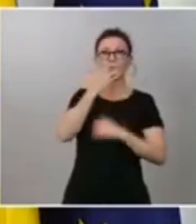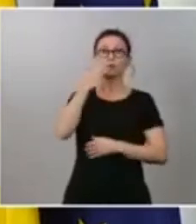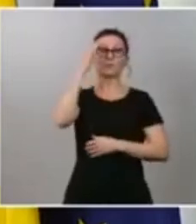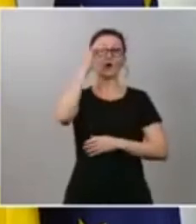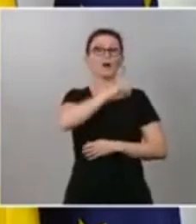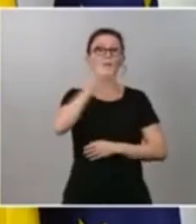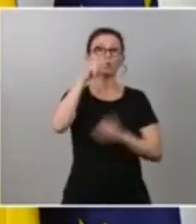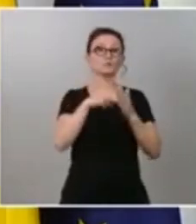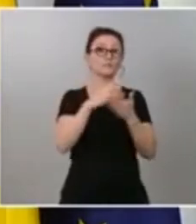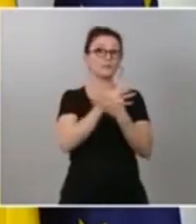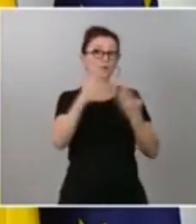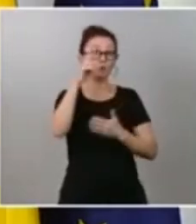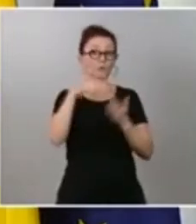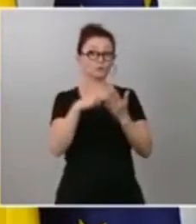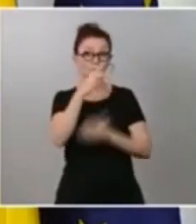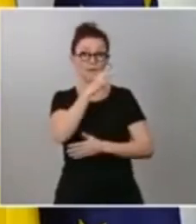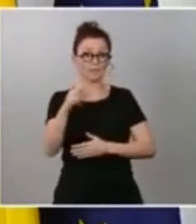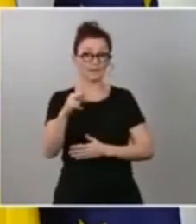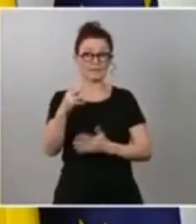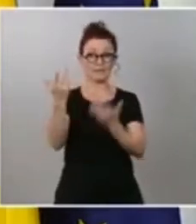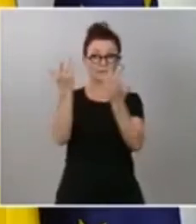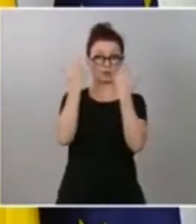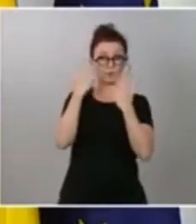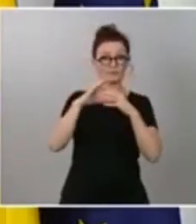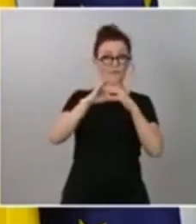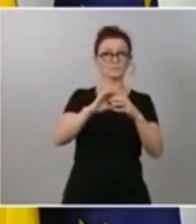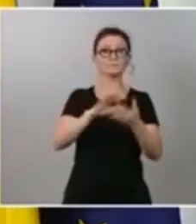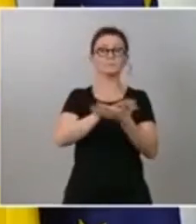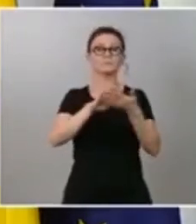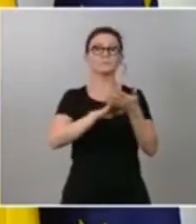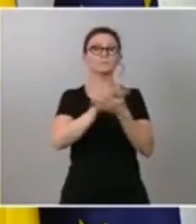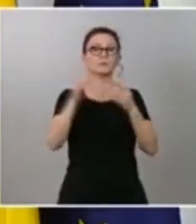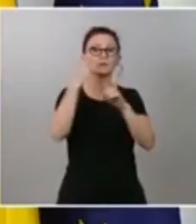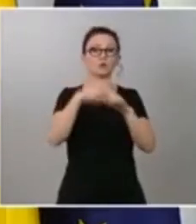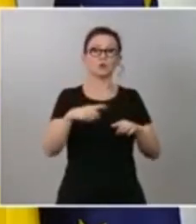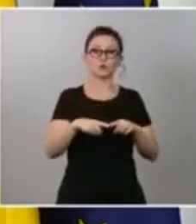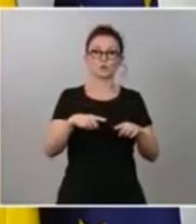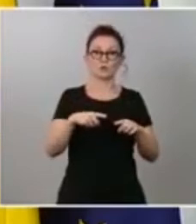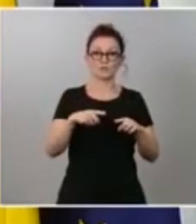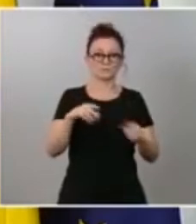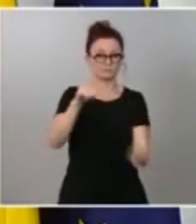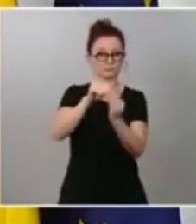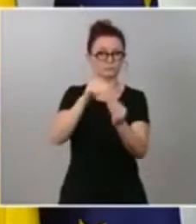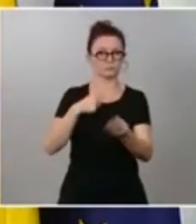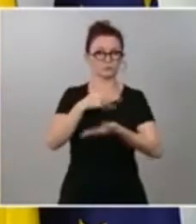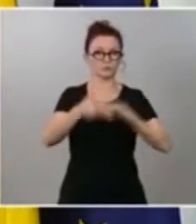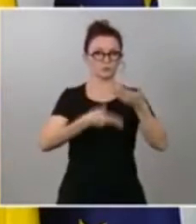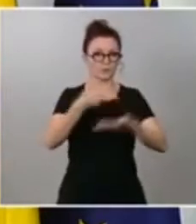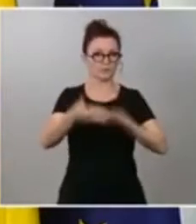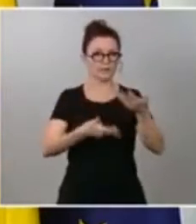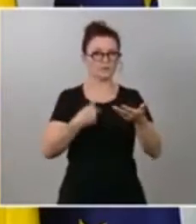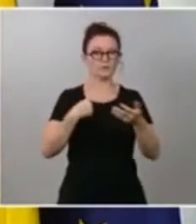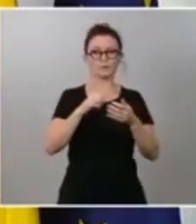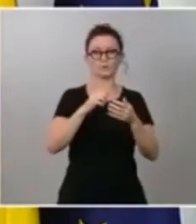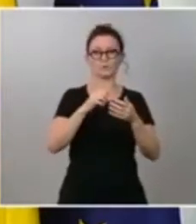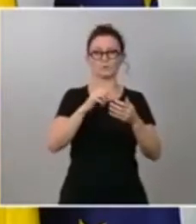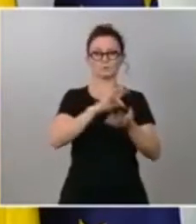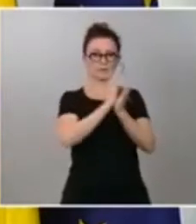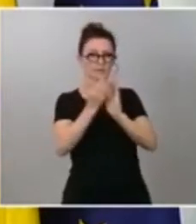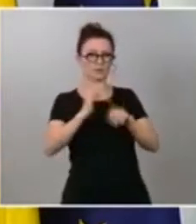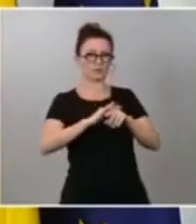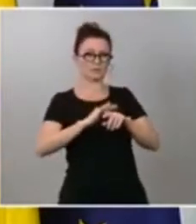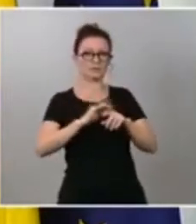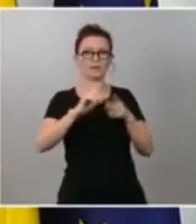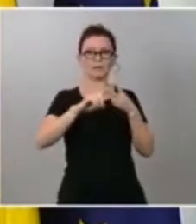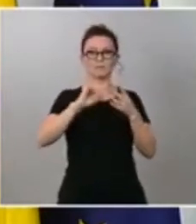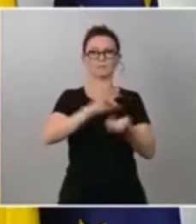los que están referidos se está hablando de cosas de las que yo estoy hablando transición digital transición ecológica incluso una transformación